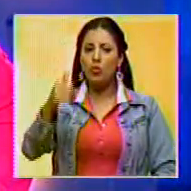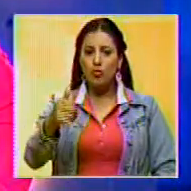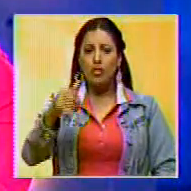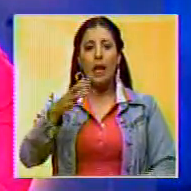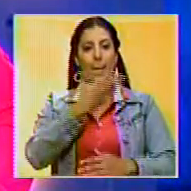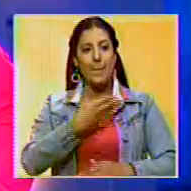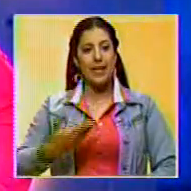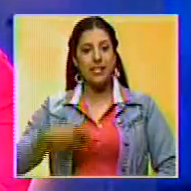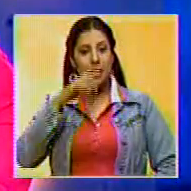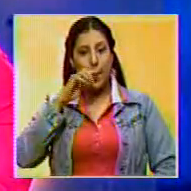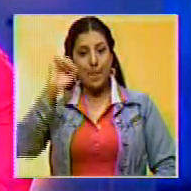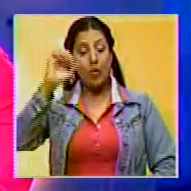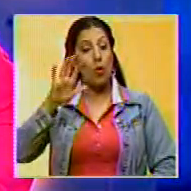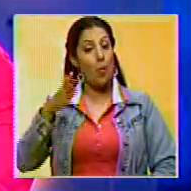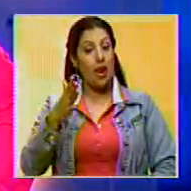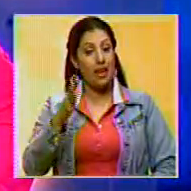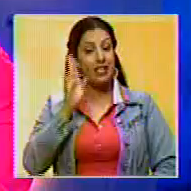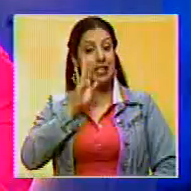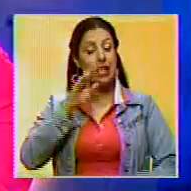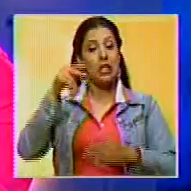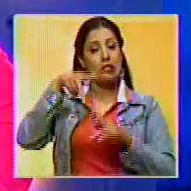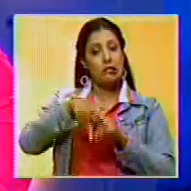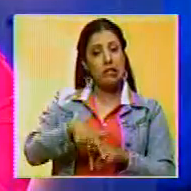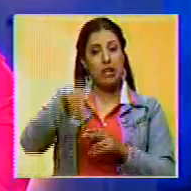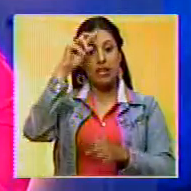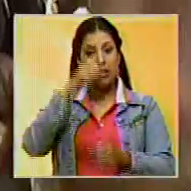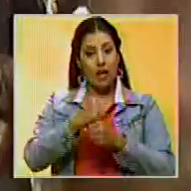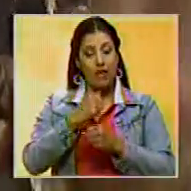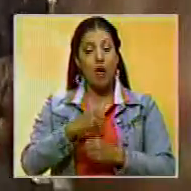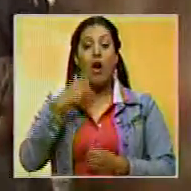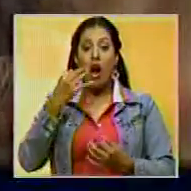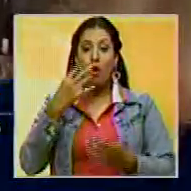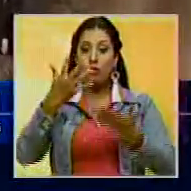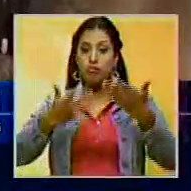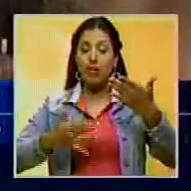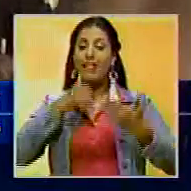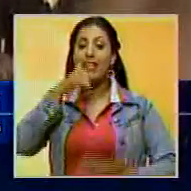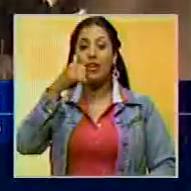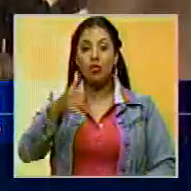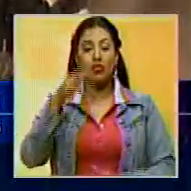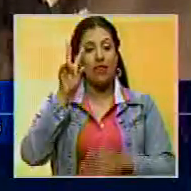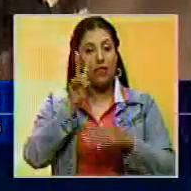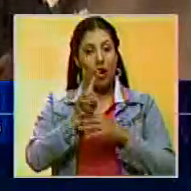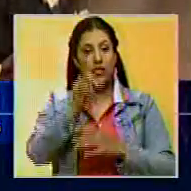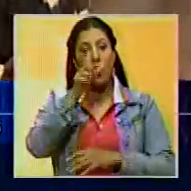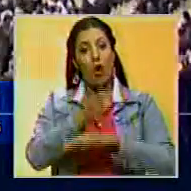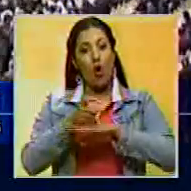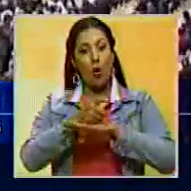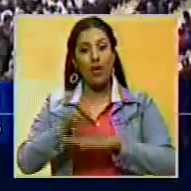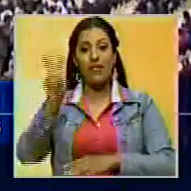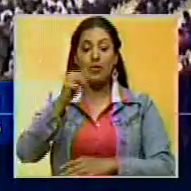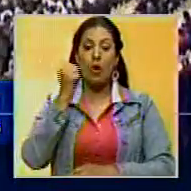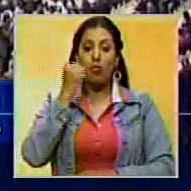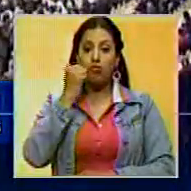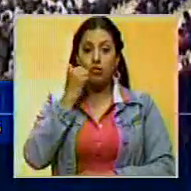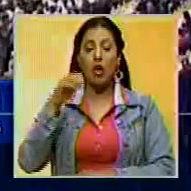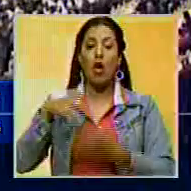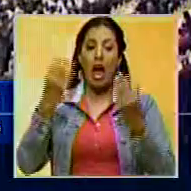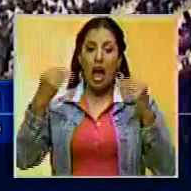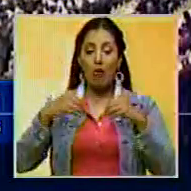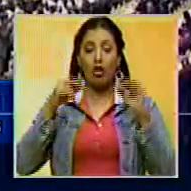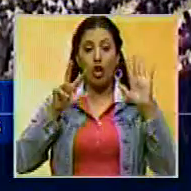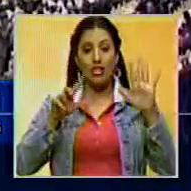al presidente Nicolás Maduro por presunto hostigamiento laboral. El texto denuncia las violaciones del gobierno venezolano de los convenios